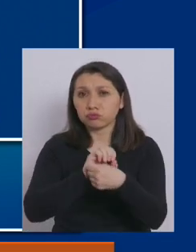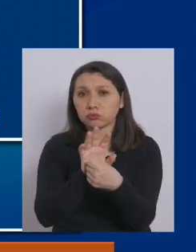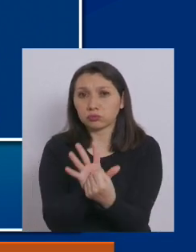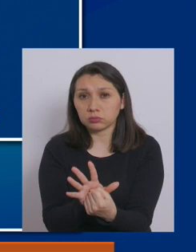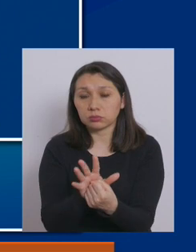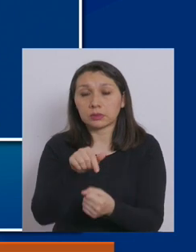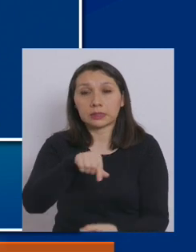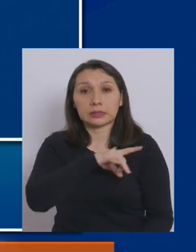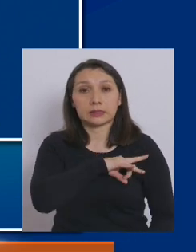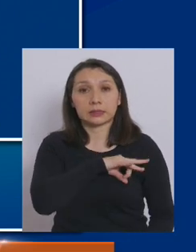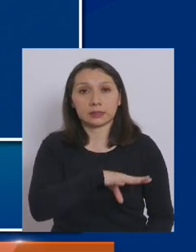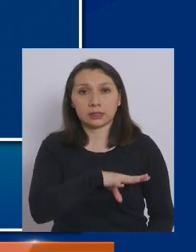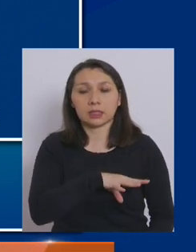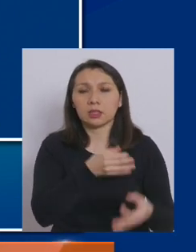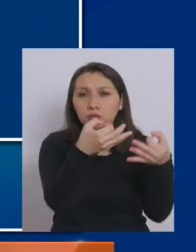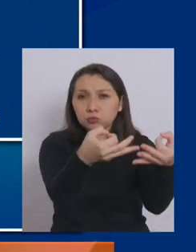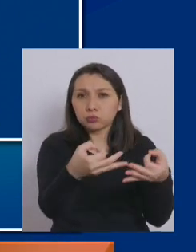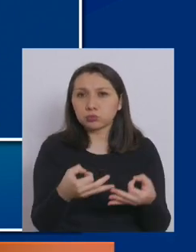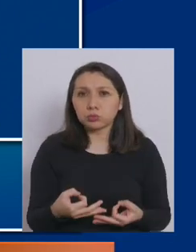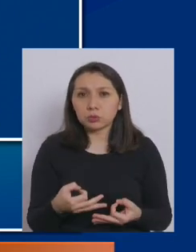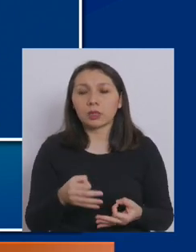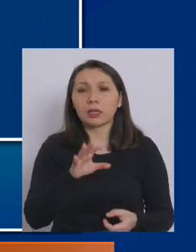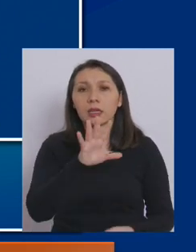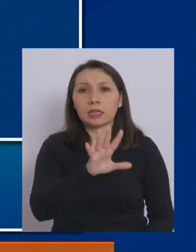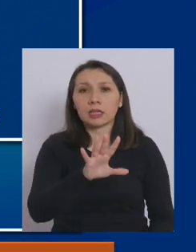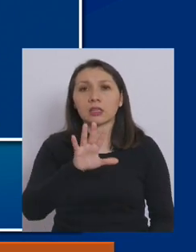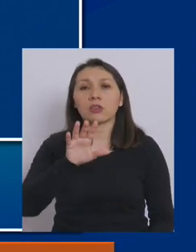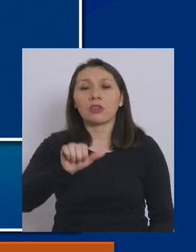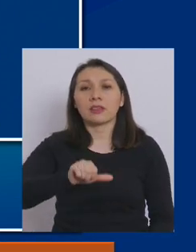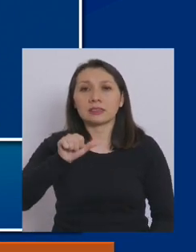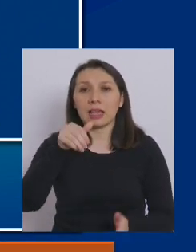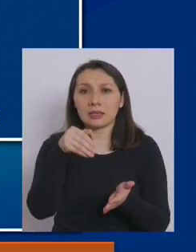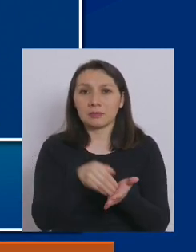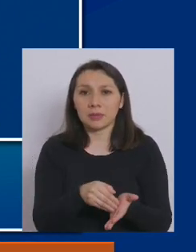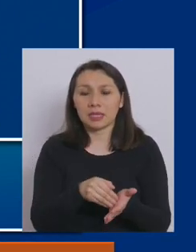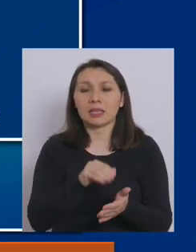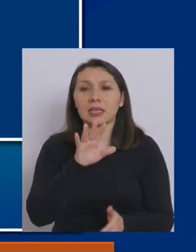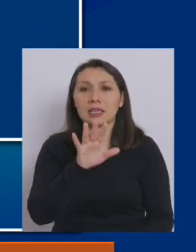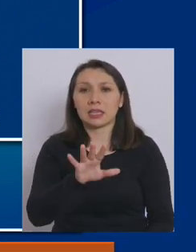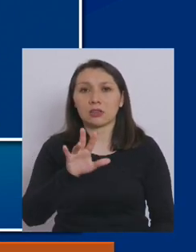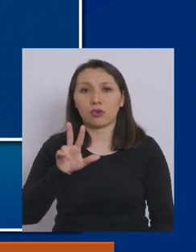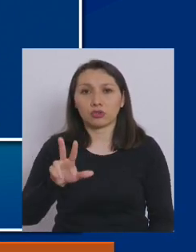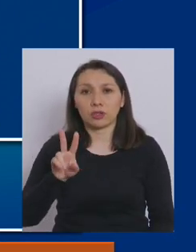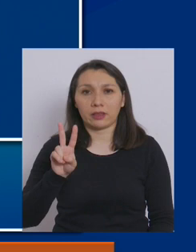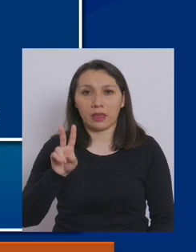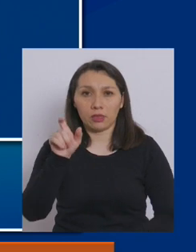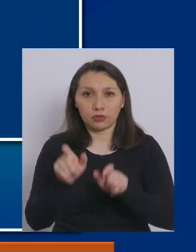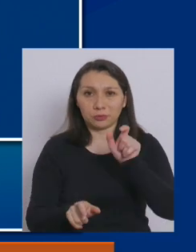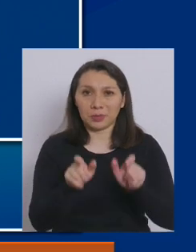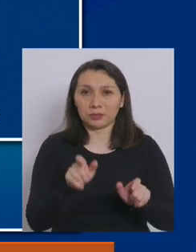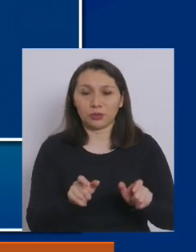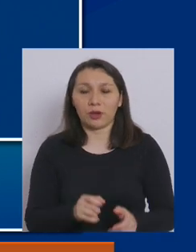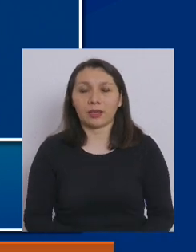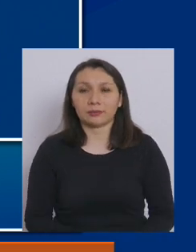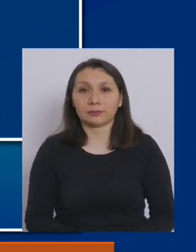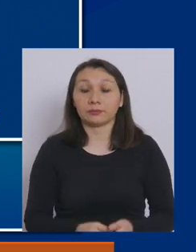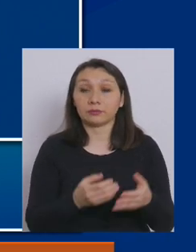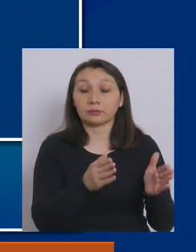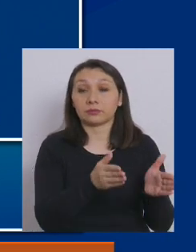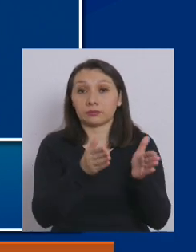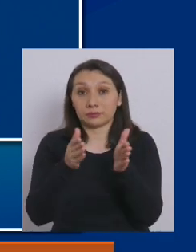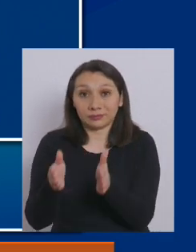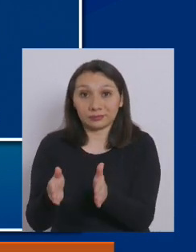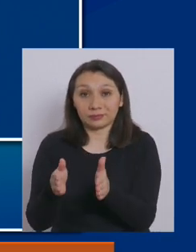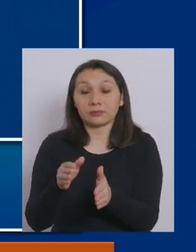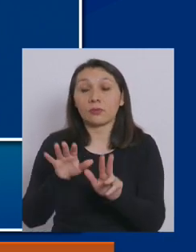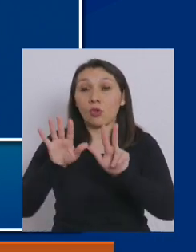en el país alcanza a 516.582 casos, de las cuales